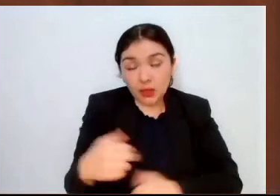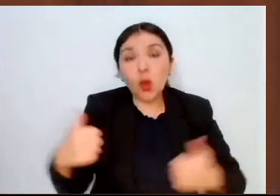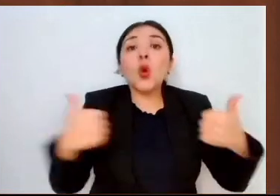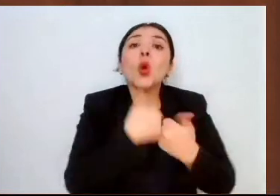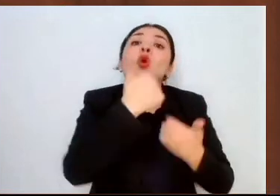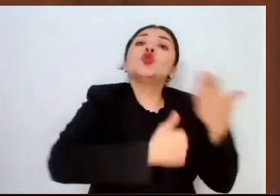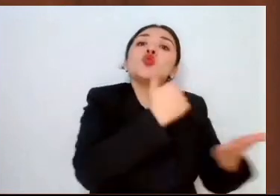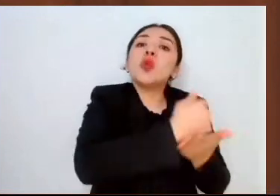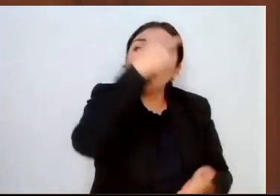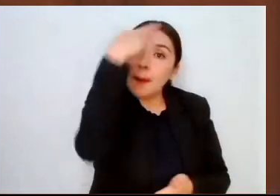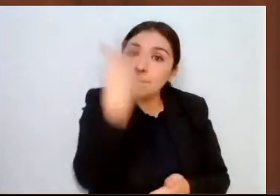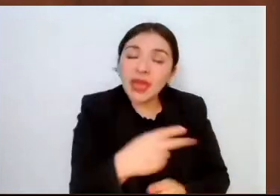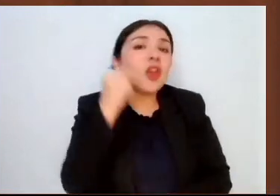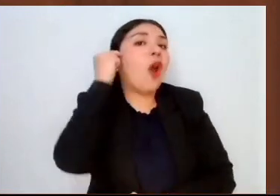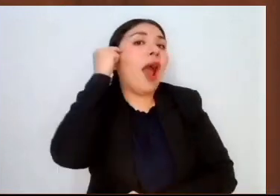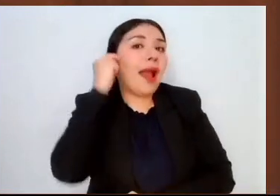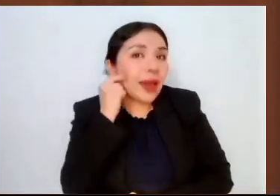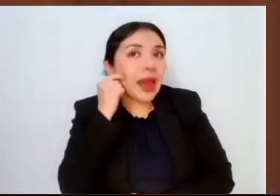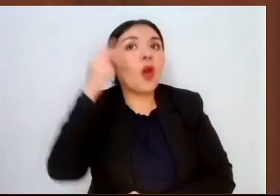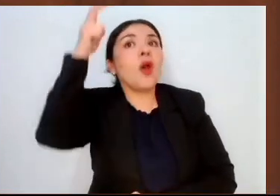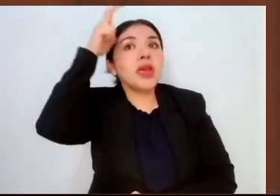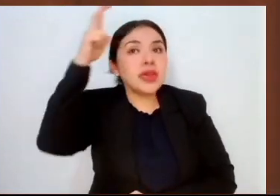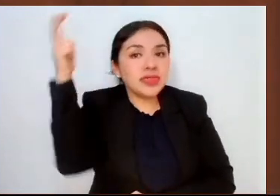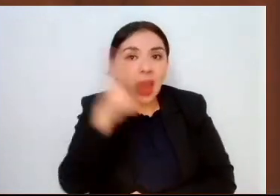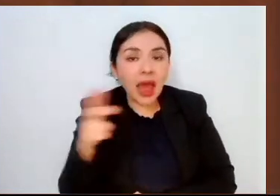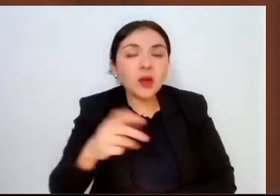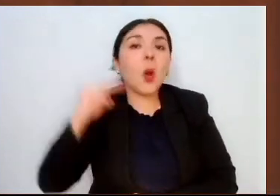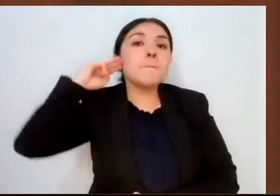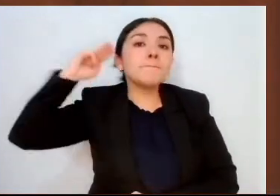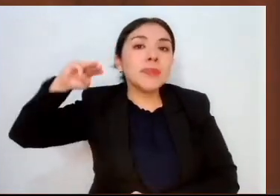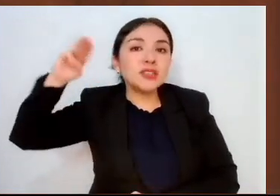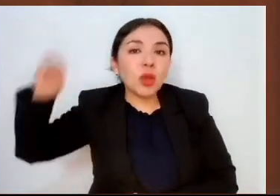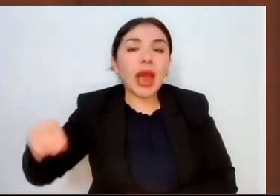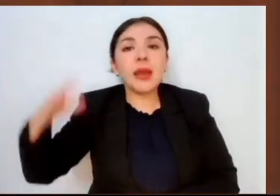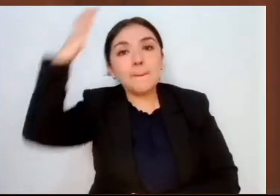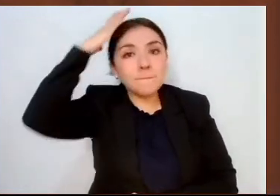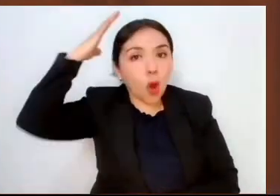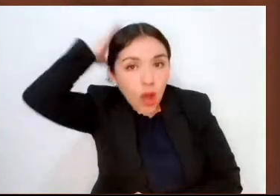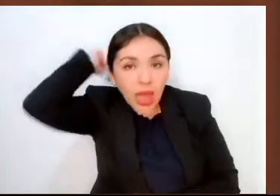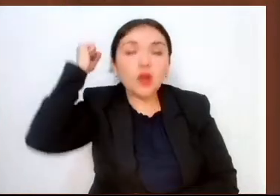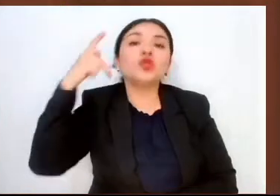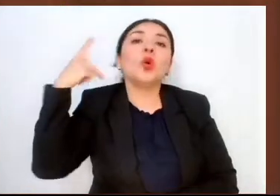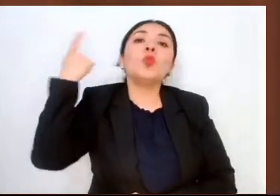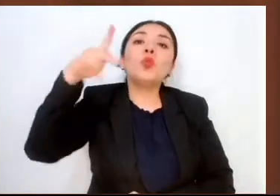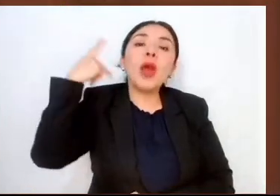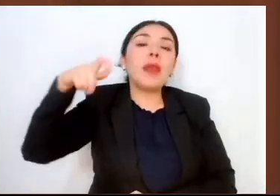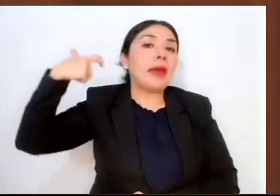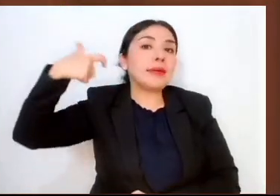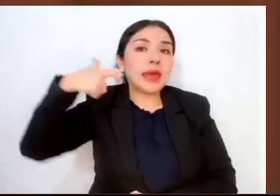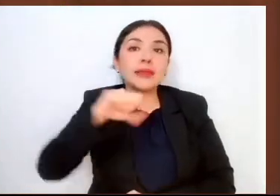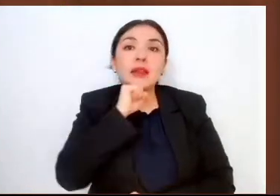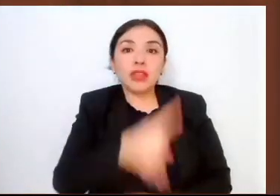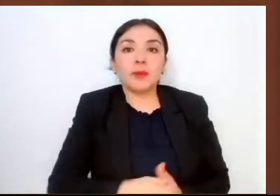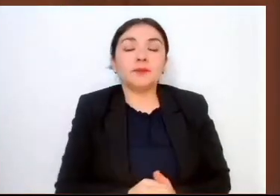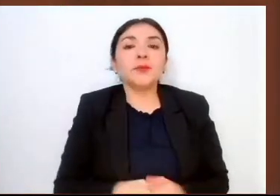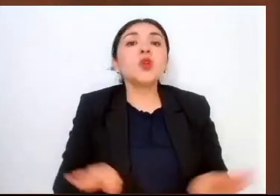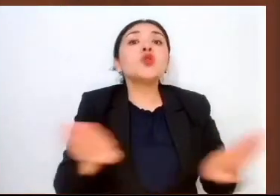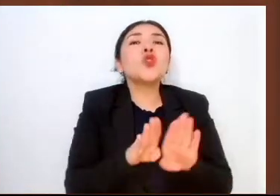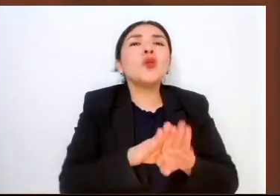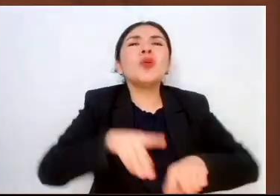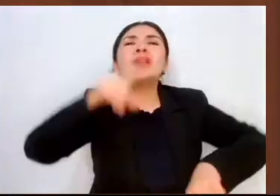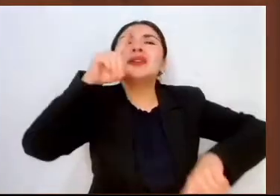de México, Guerrero, Hidalgo, Michoacán, Morelos, Puebla y Querétaro. En el combate a la tala